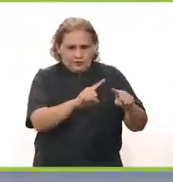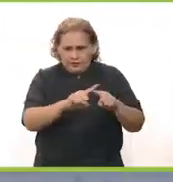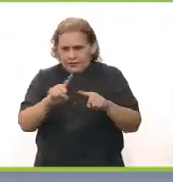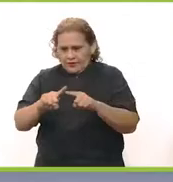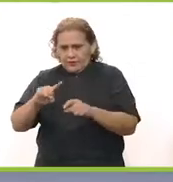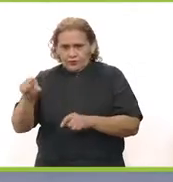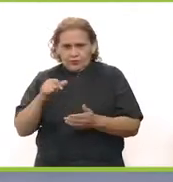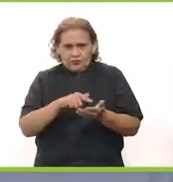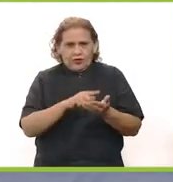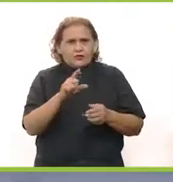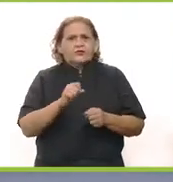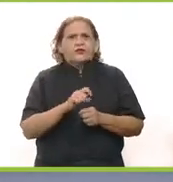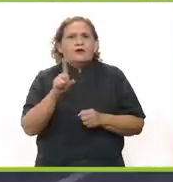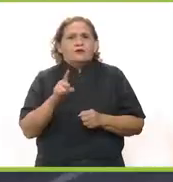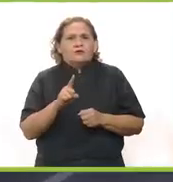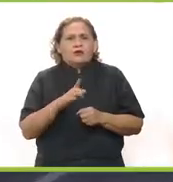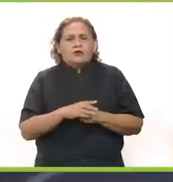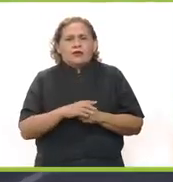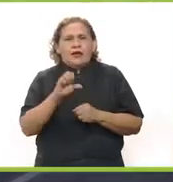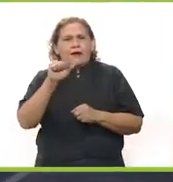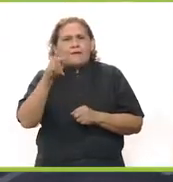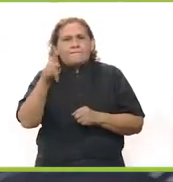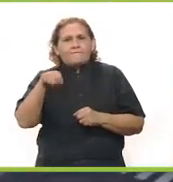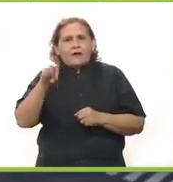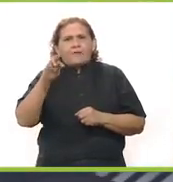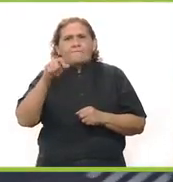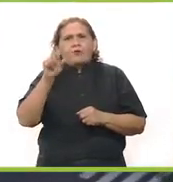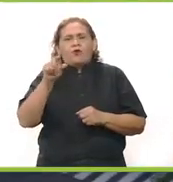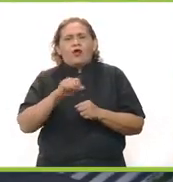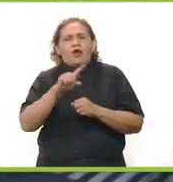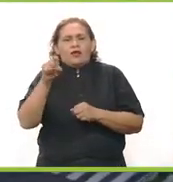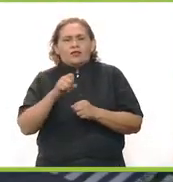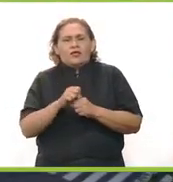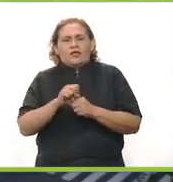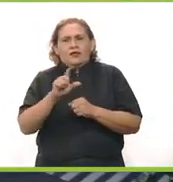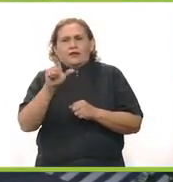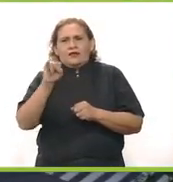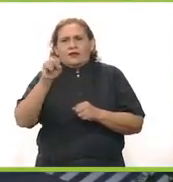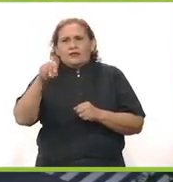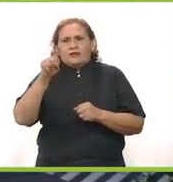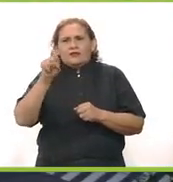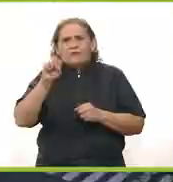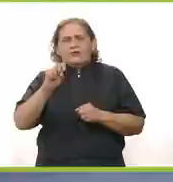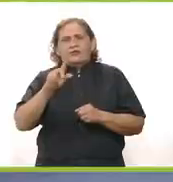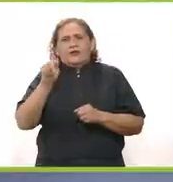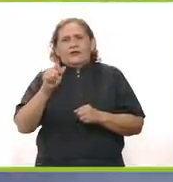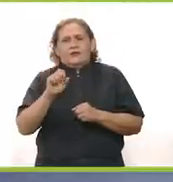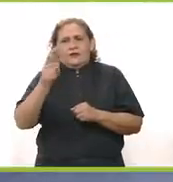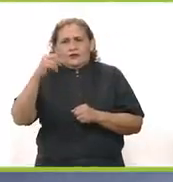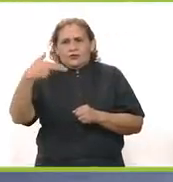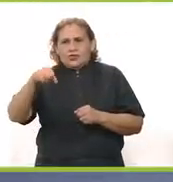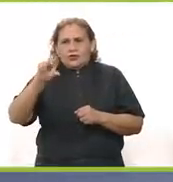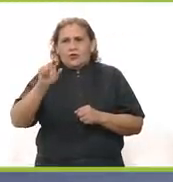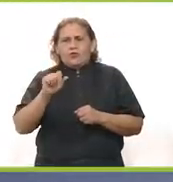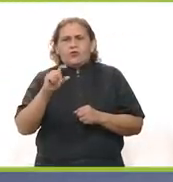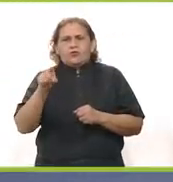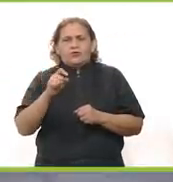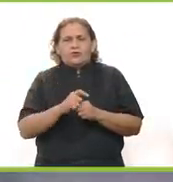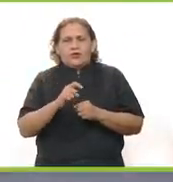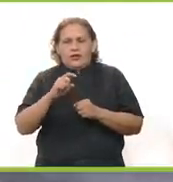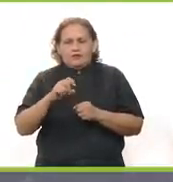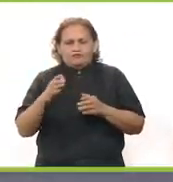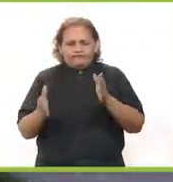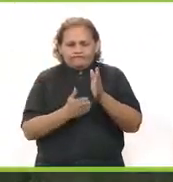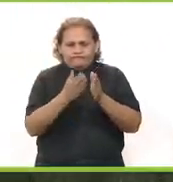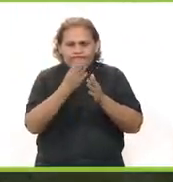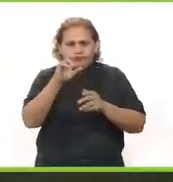no solamente diferentes etapas de Francisco de Montejo, sino también la Amapola, la Ampliación Pedregales de Lindavista, paseos de Chencú, Magnolias y